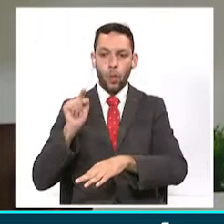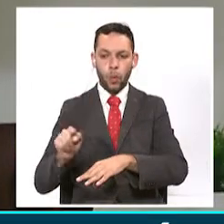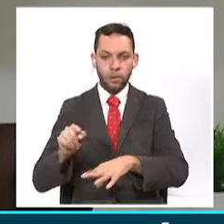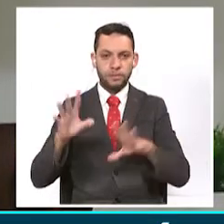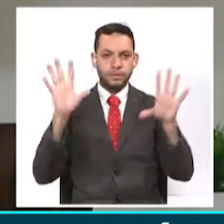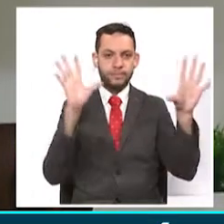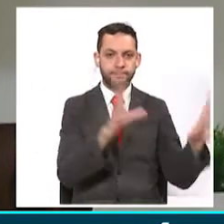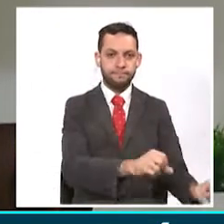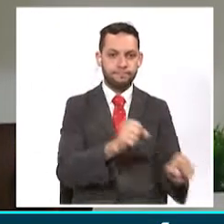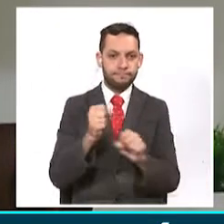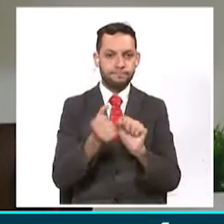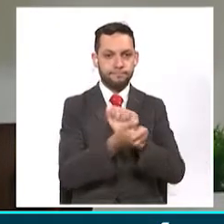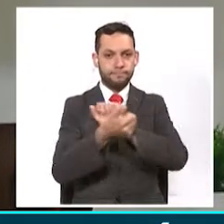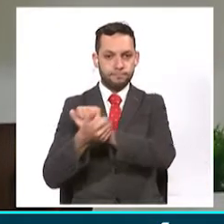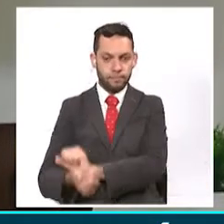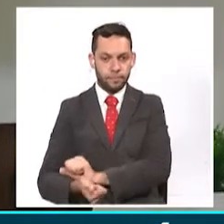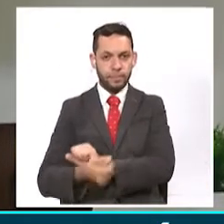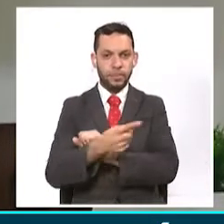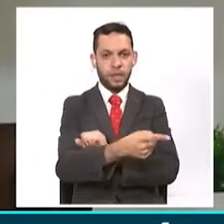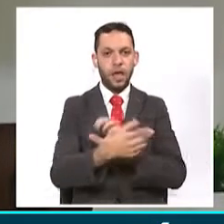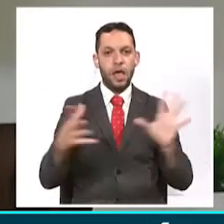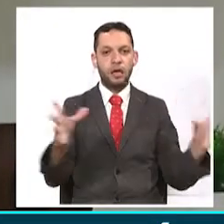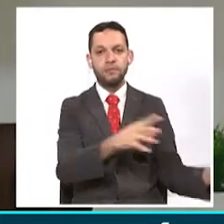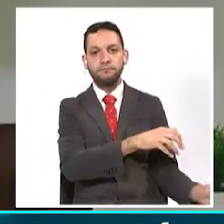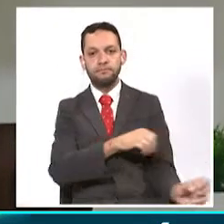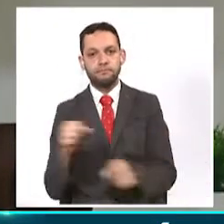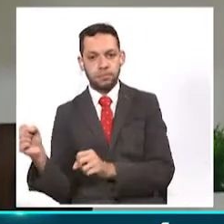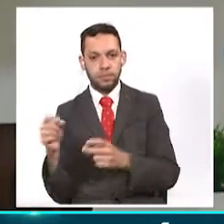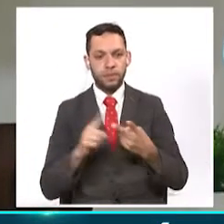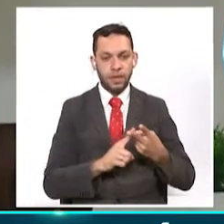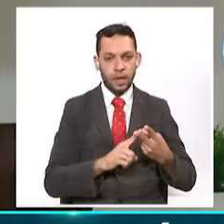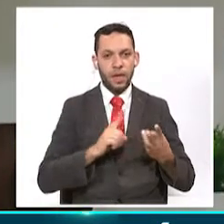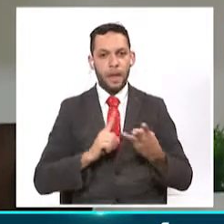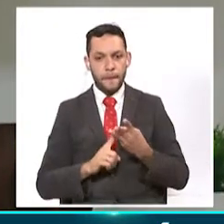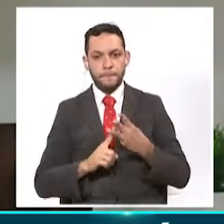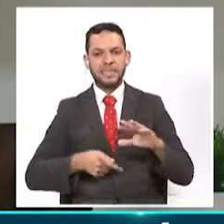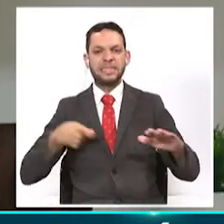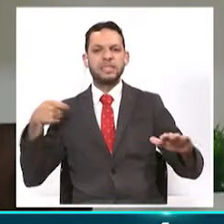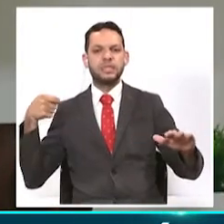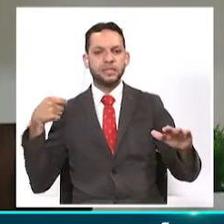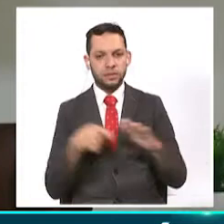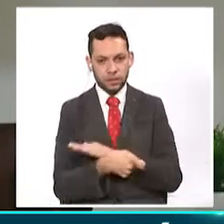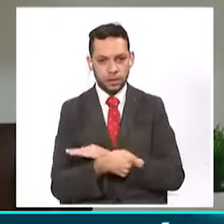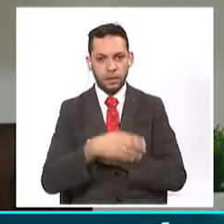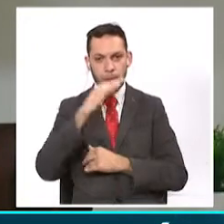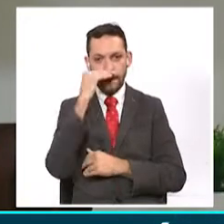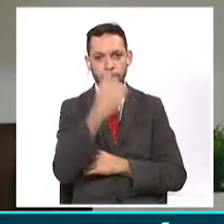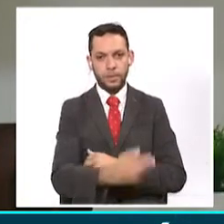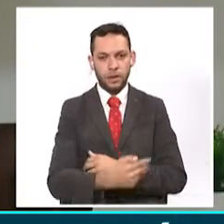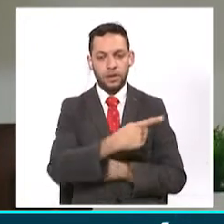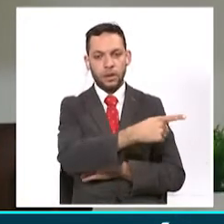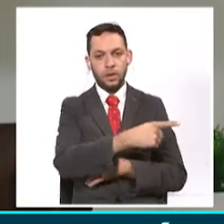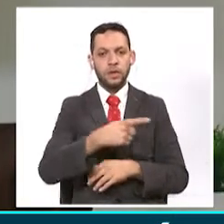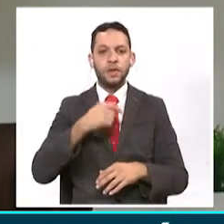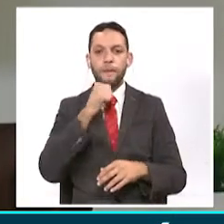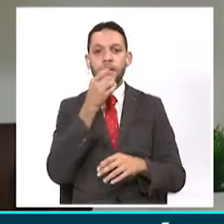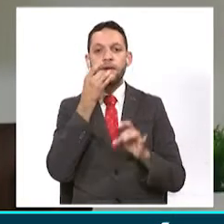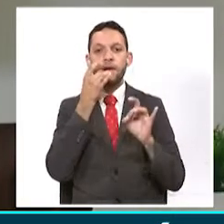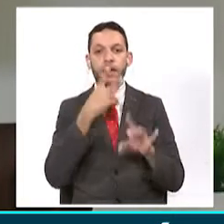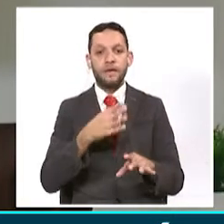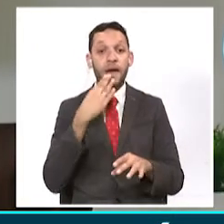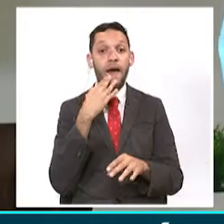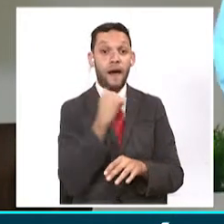agravado, la desaparición forzada agravada y la tentativa de feminicidio en concurso con el feminicidio.